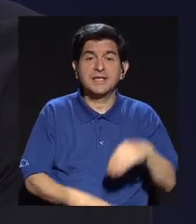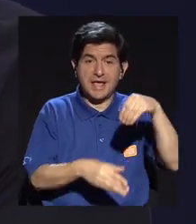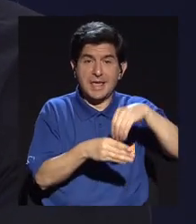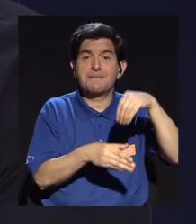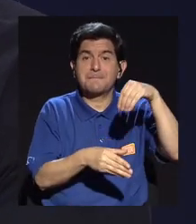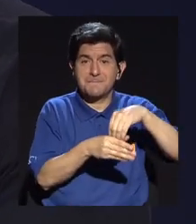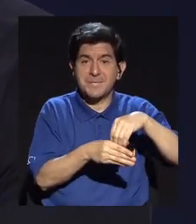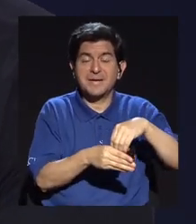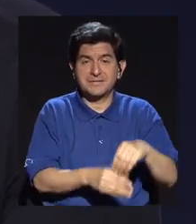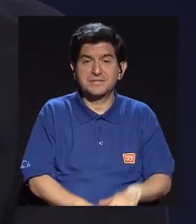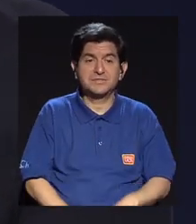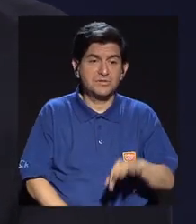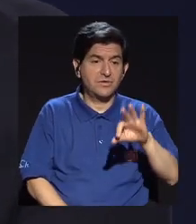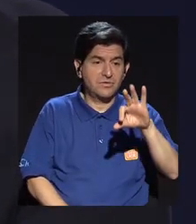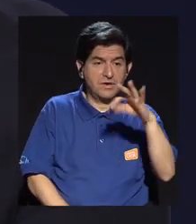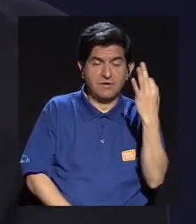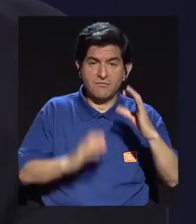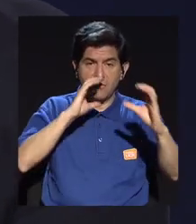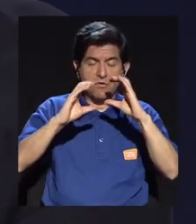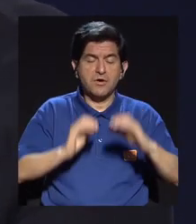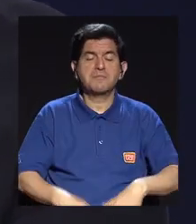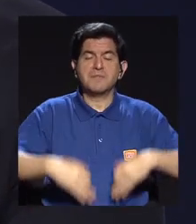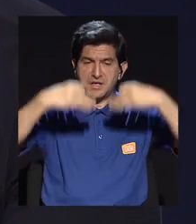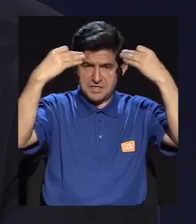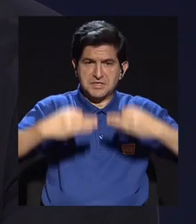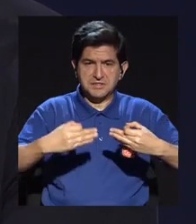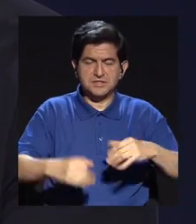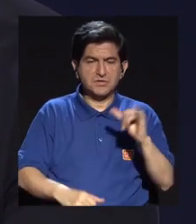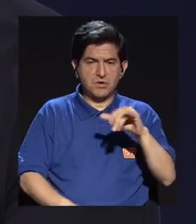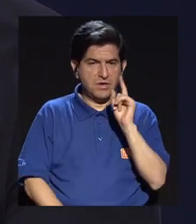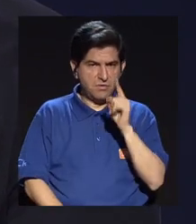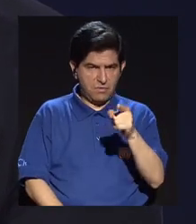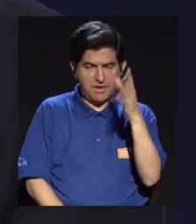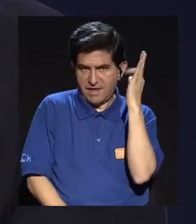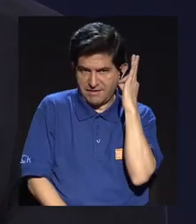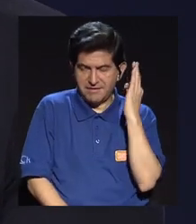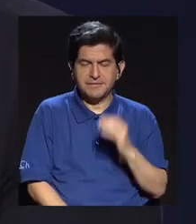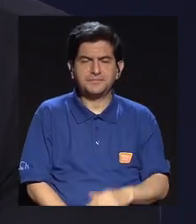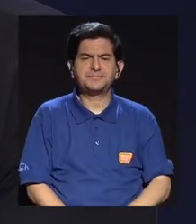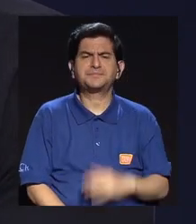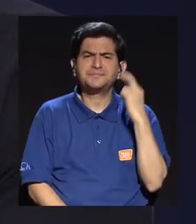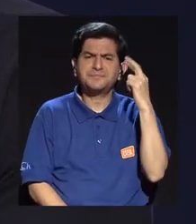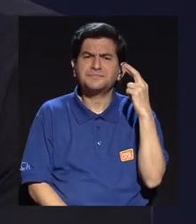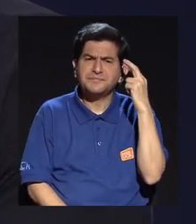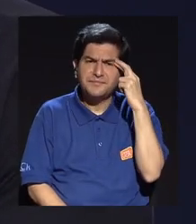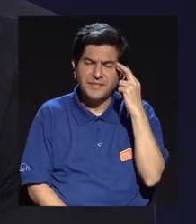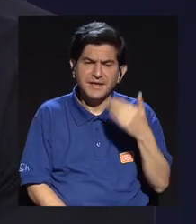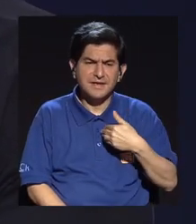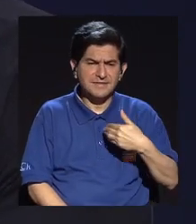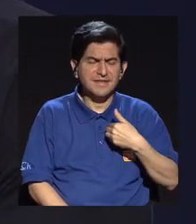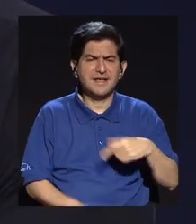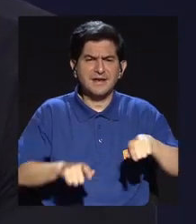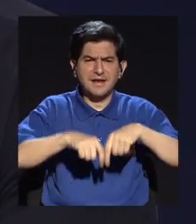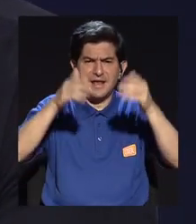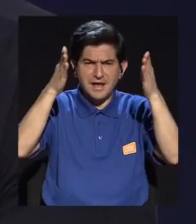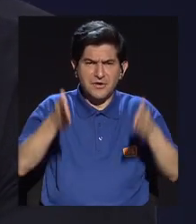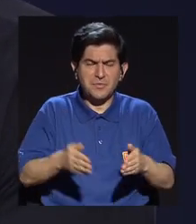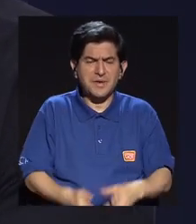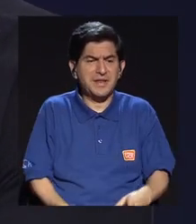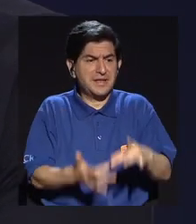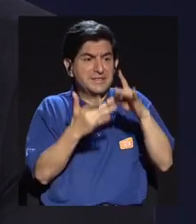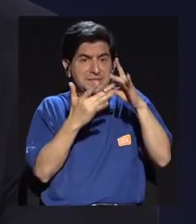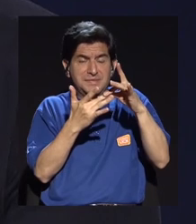que verdaderamente el medio tomó la decisión y Silvia tomó la decisión de hacerlo porque de tener un periodista